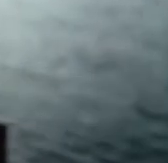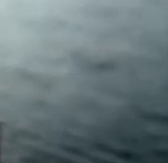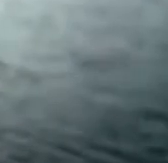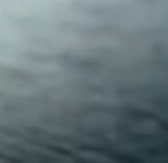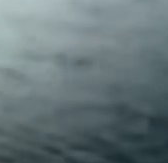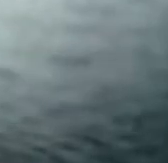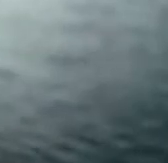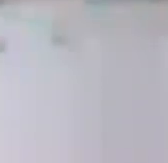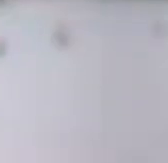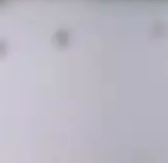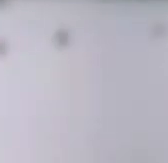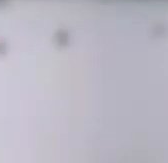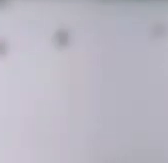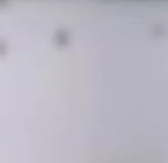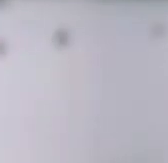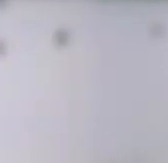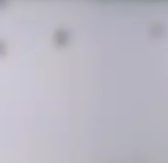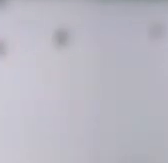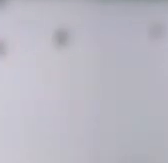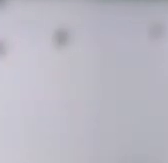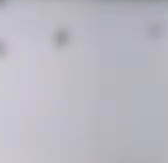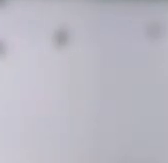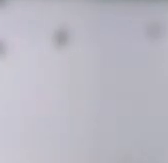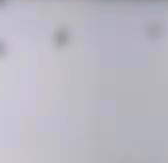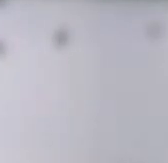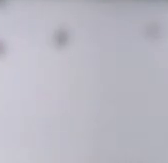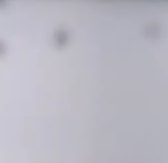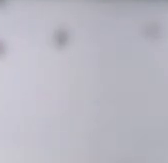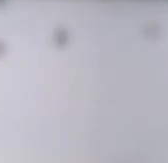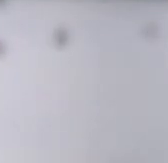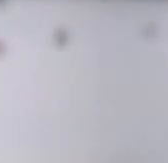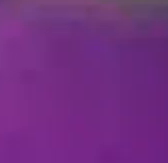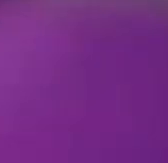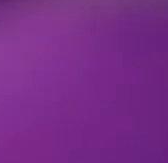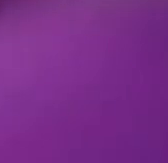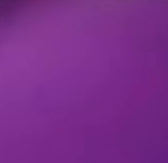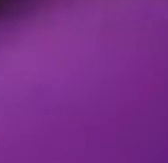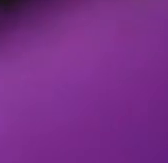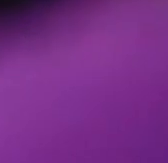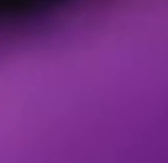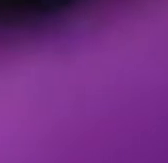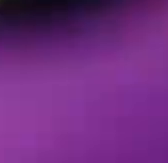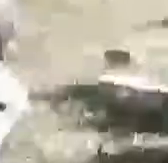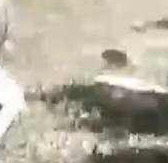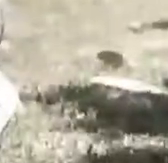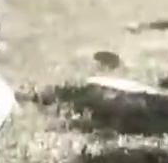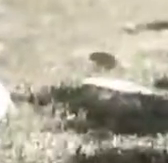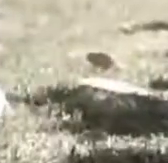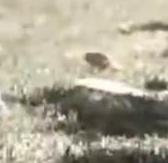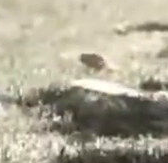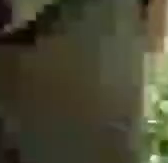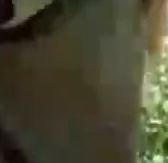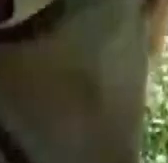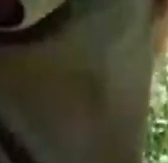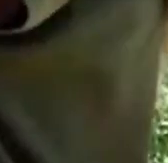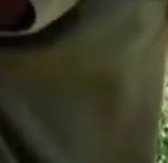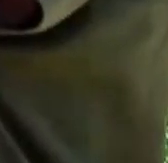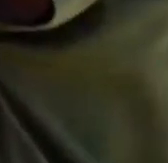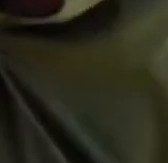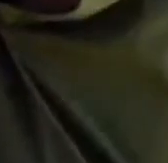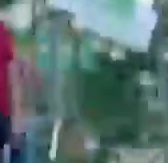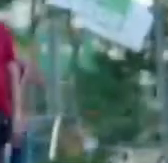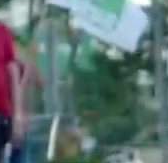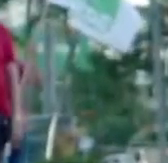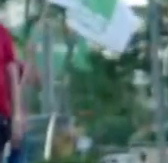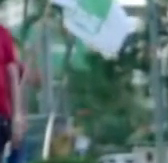para sacar a México adelante. Soy Karen Castrejón Trujillo, mujer guerrerense. Preocupada por mi gente, por el medio ambiente y el desarrollo de